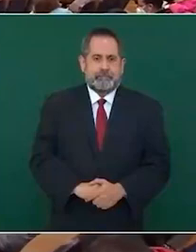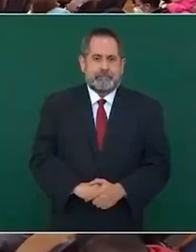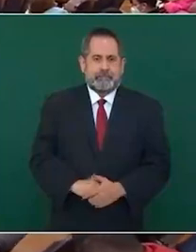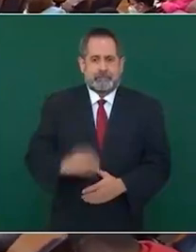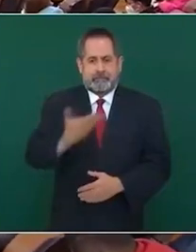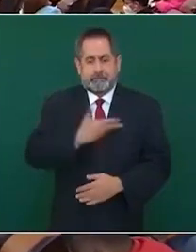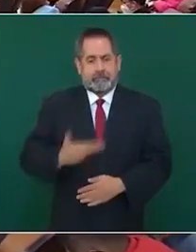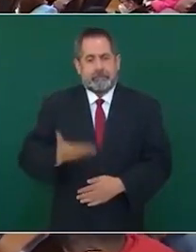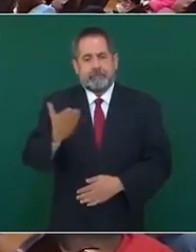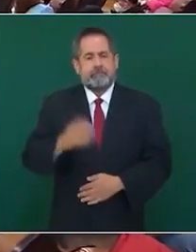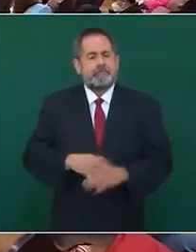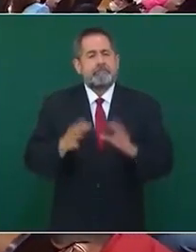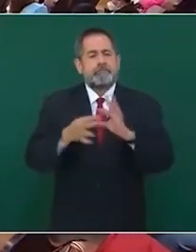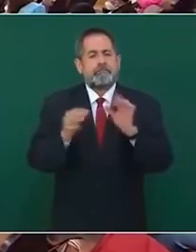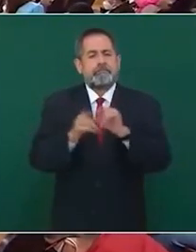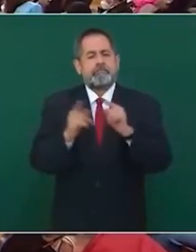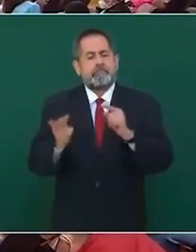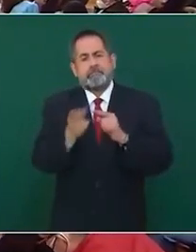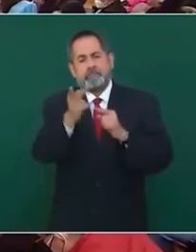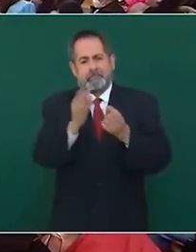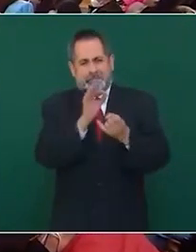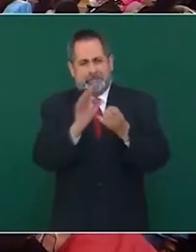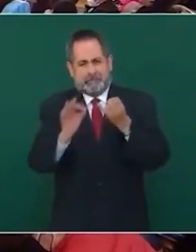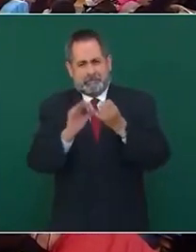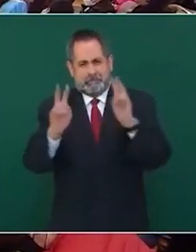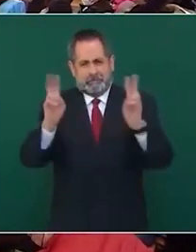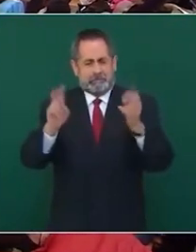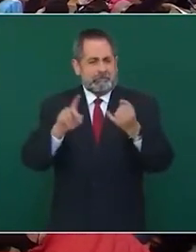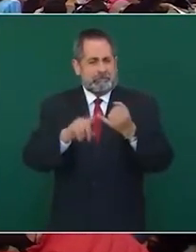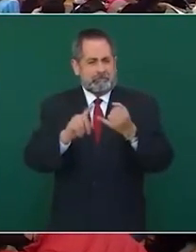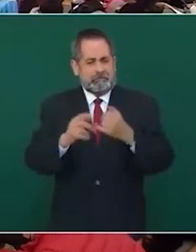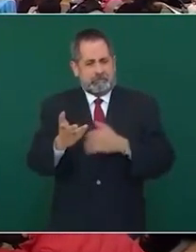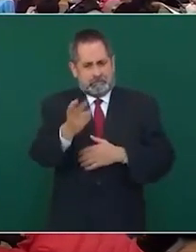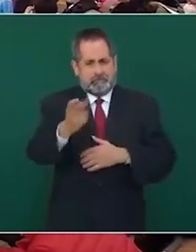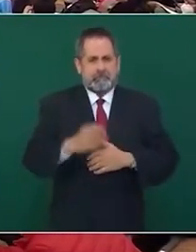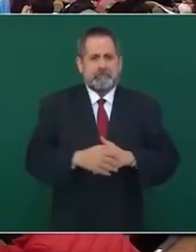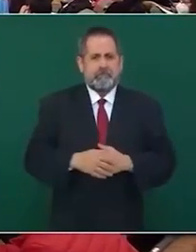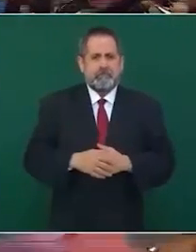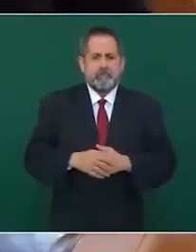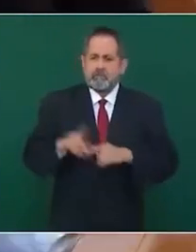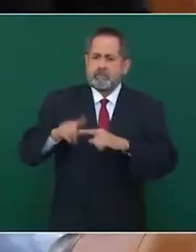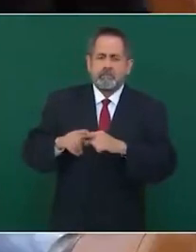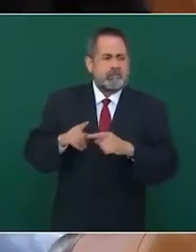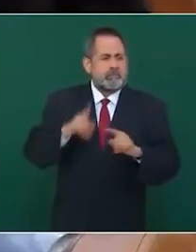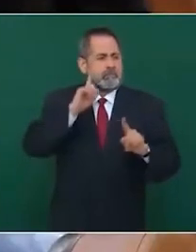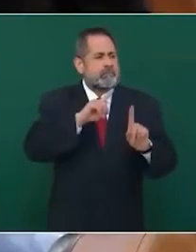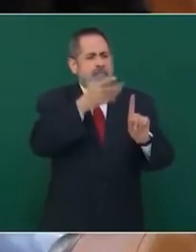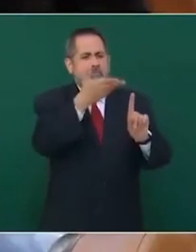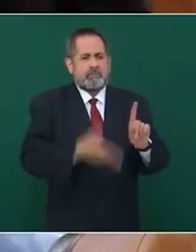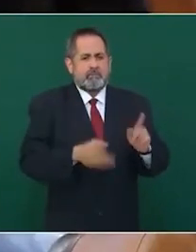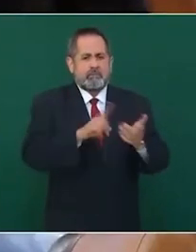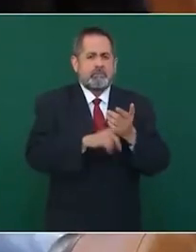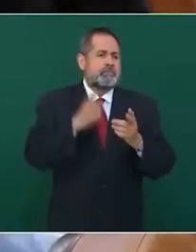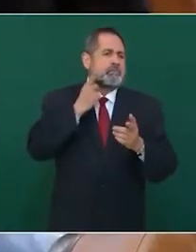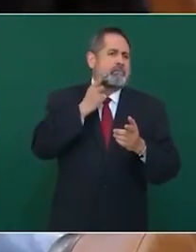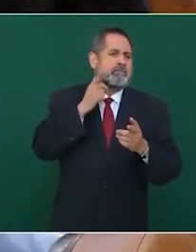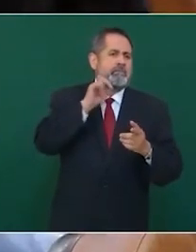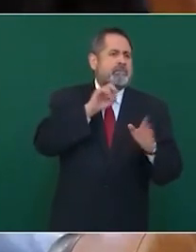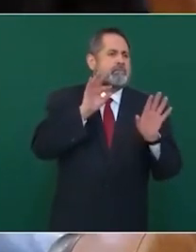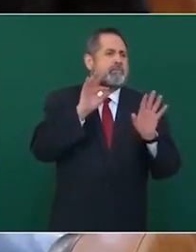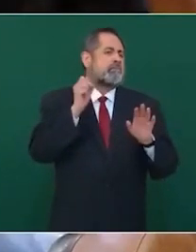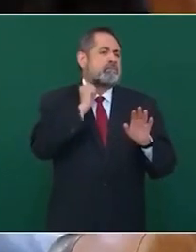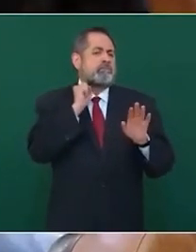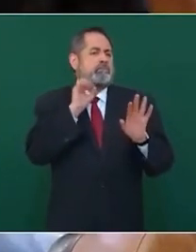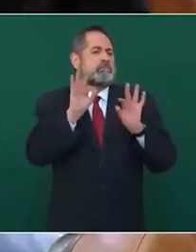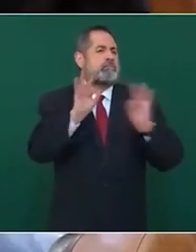Presidente, solamente preguntarle sobre este último tema que decía, ¿quién es la legisladora que está haciendo esta convocatoria a